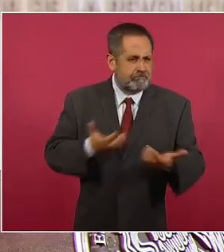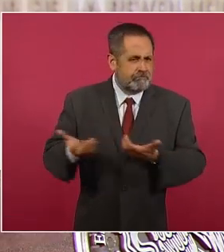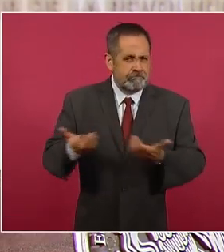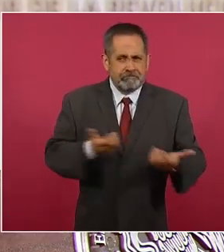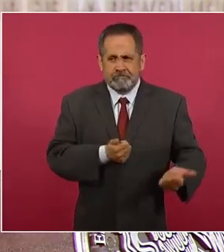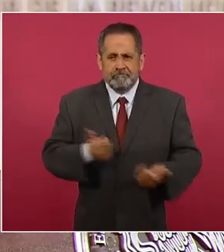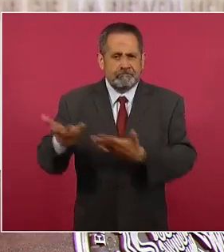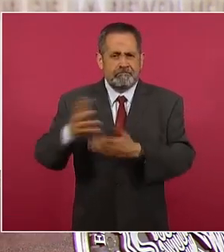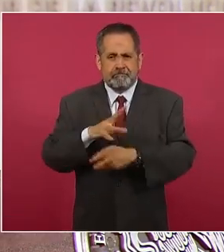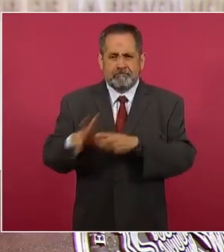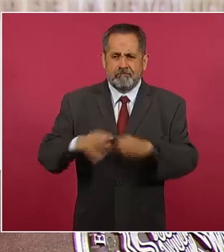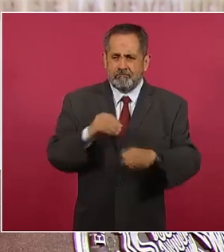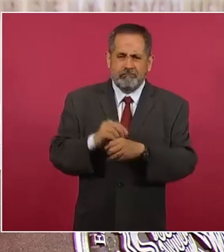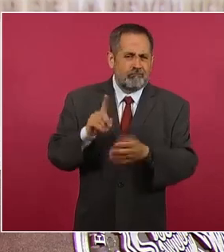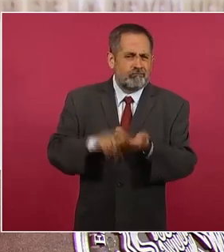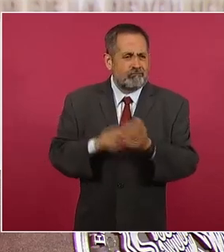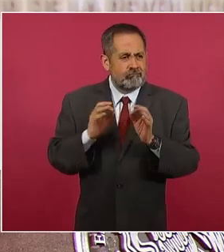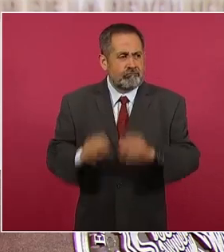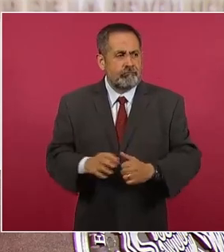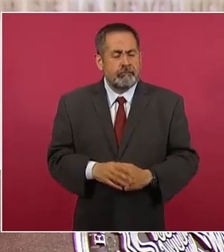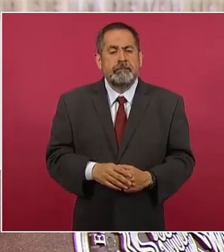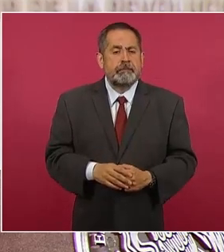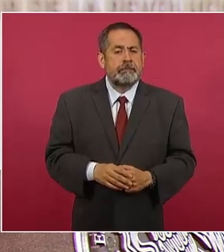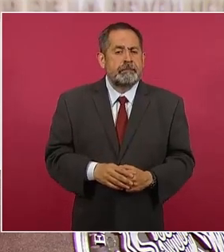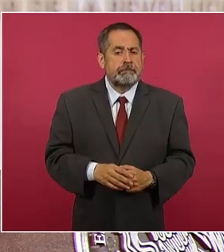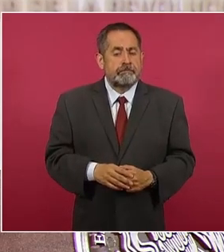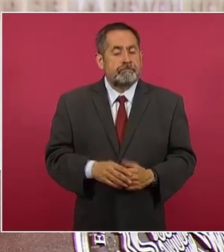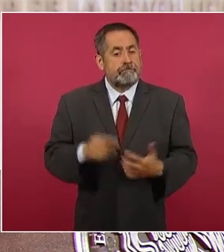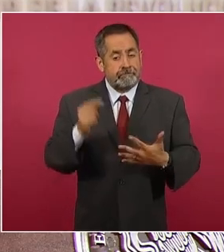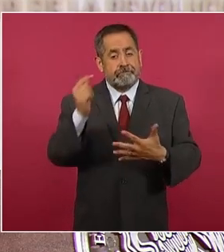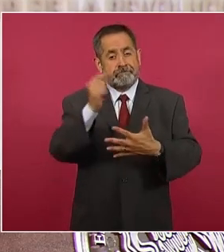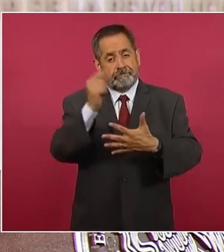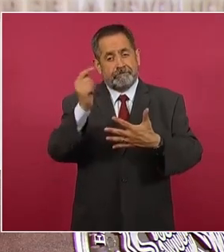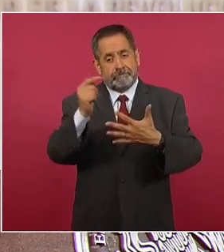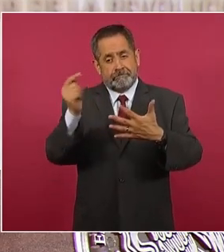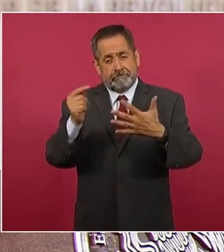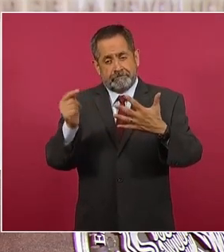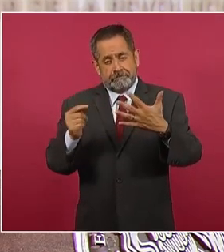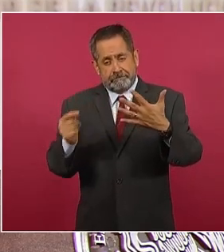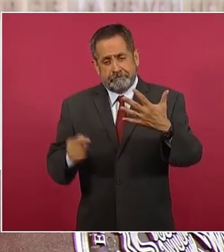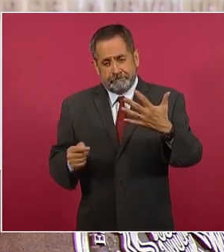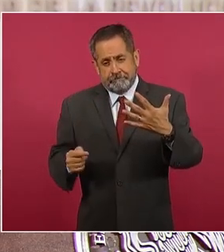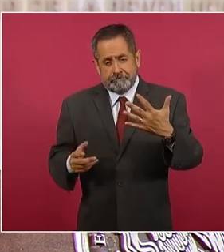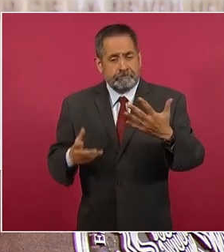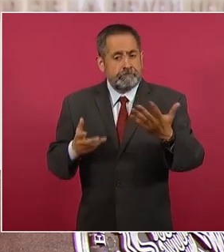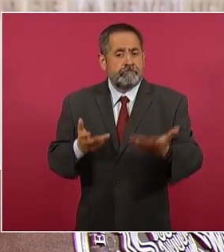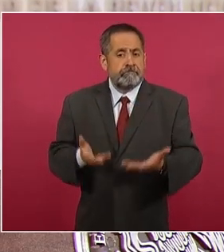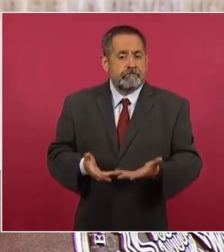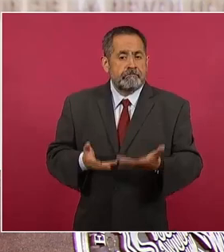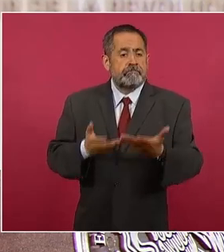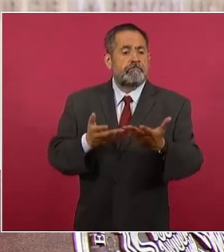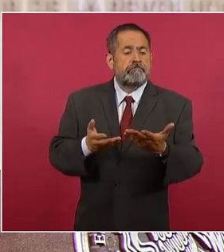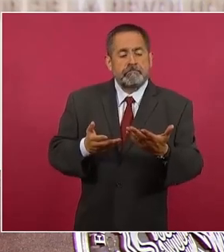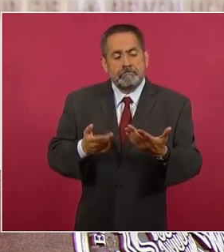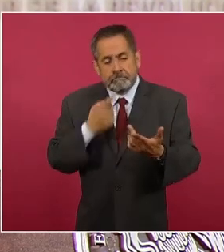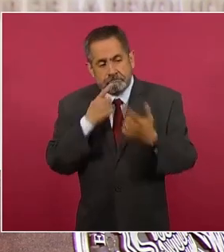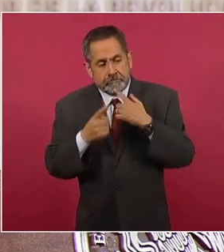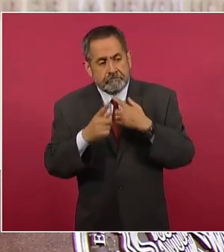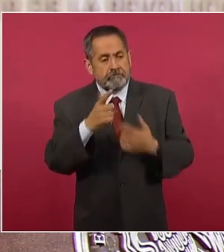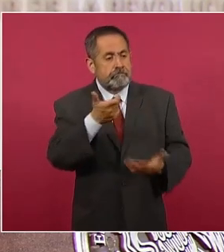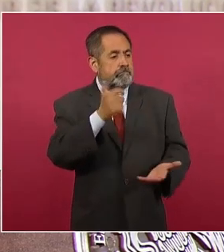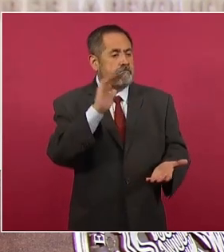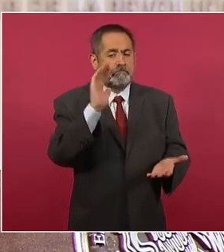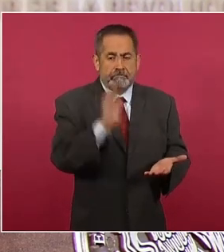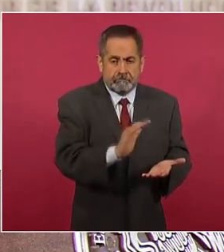puertos marítimos. Todas estas medidas en gran sentido son oferta, reducción de